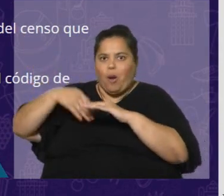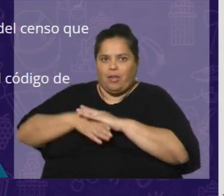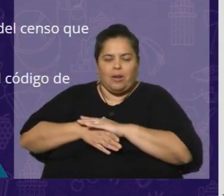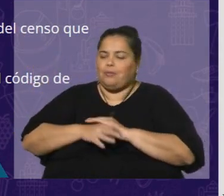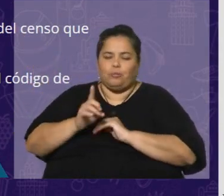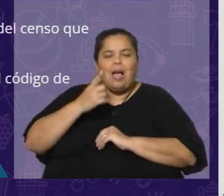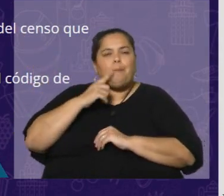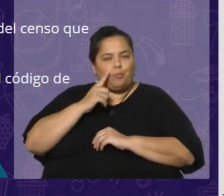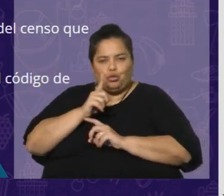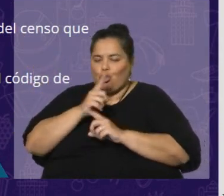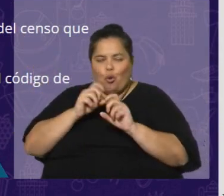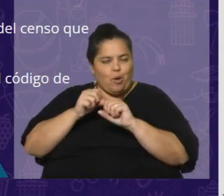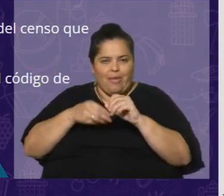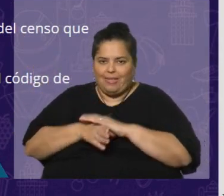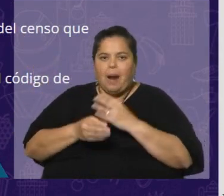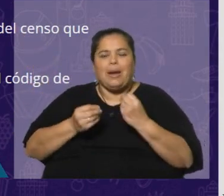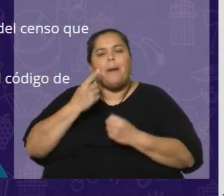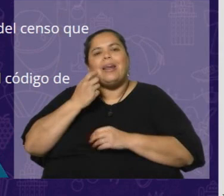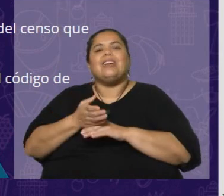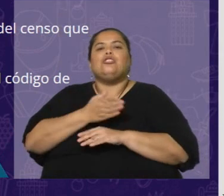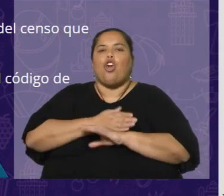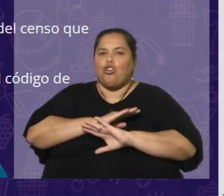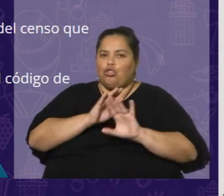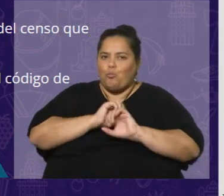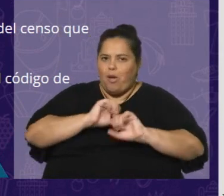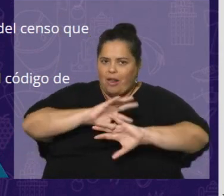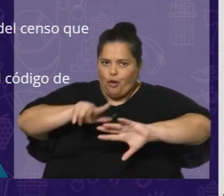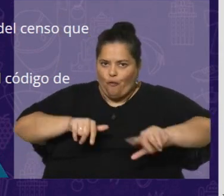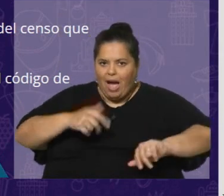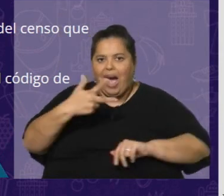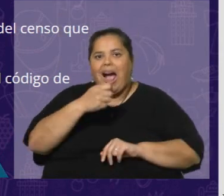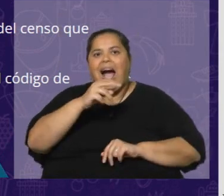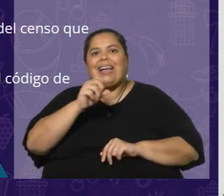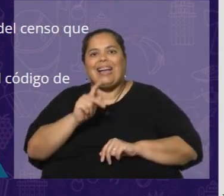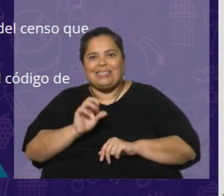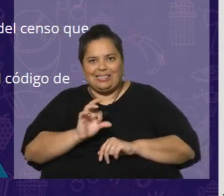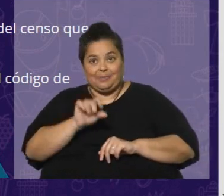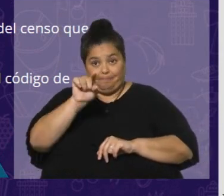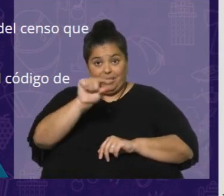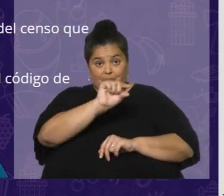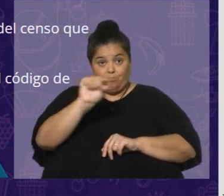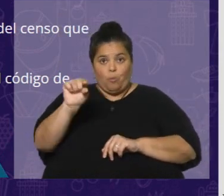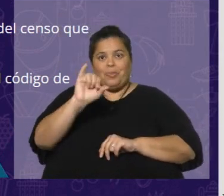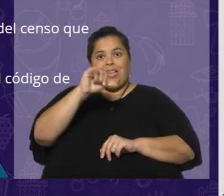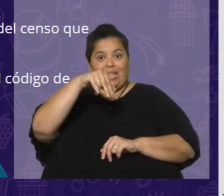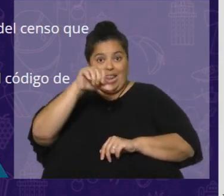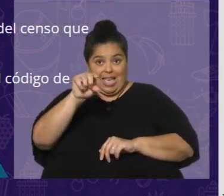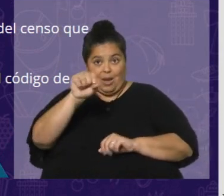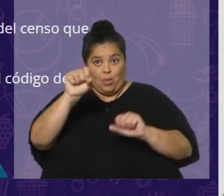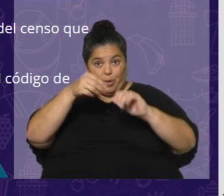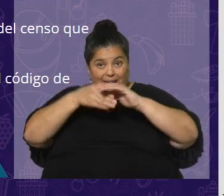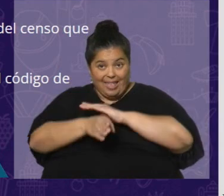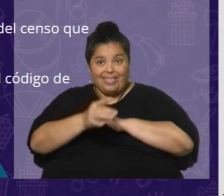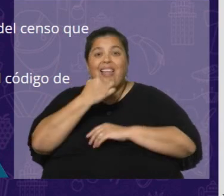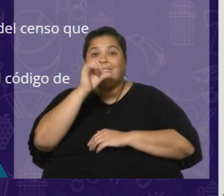informáticos. Ahí estamos viendo la página web del INE y cuando uno entra, lo